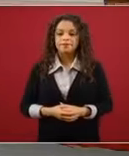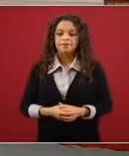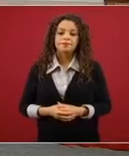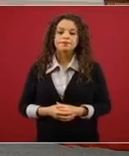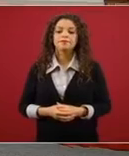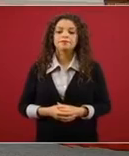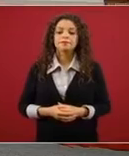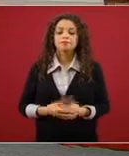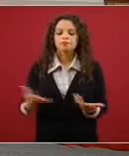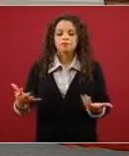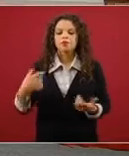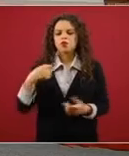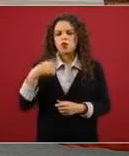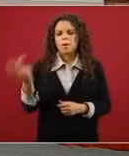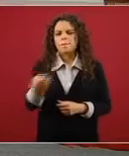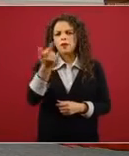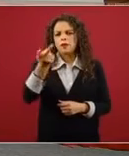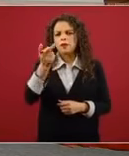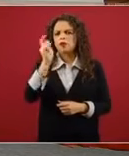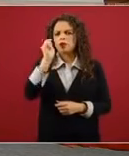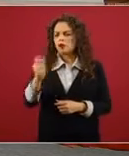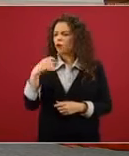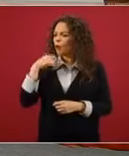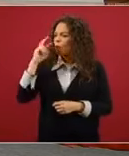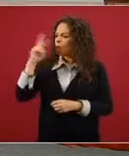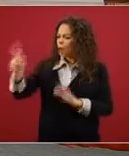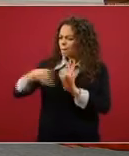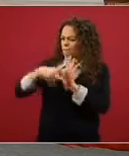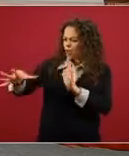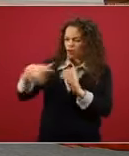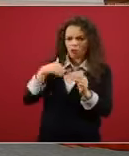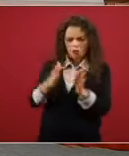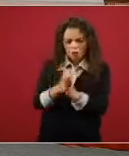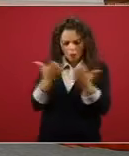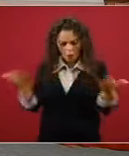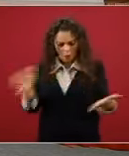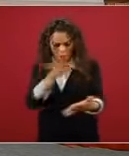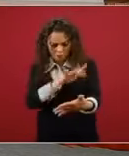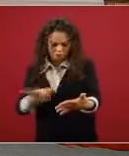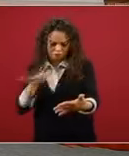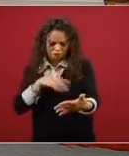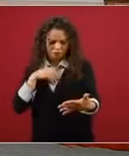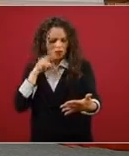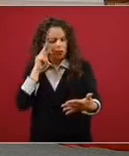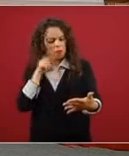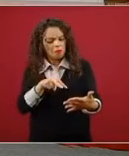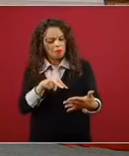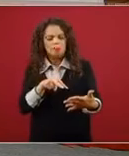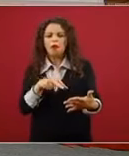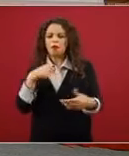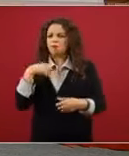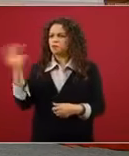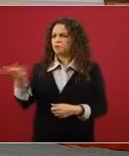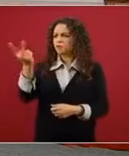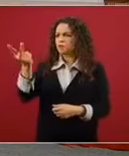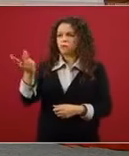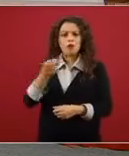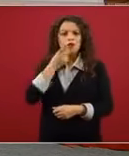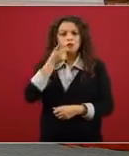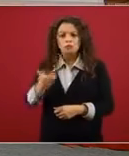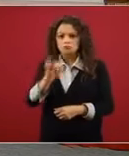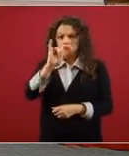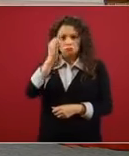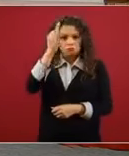leído en algún periódico, me dijeron que ellos estaban totalmente dispuestos a trabajar con